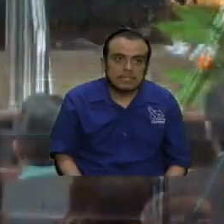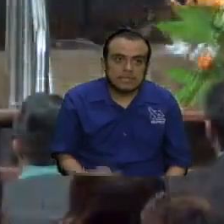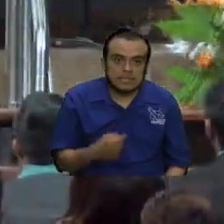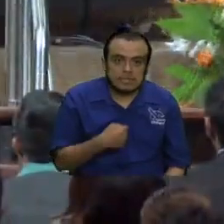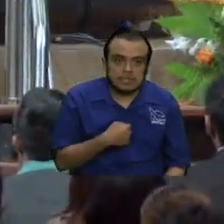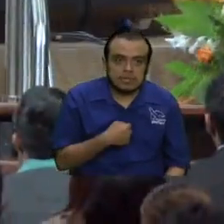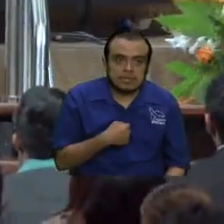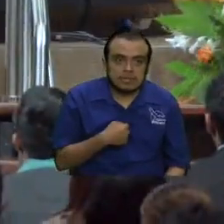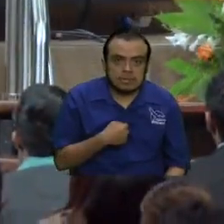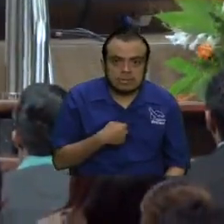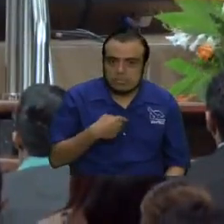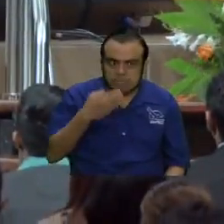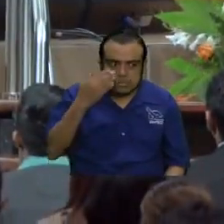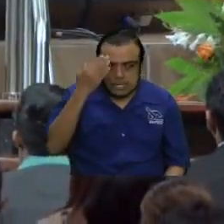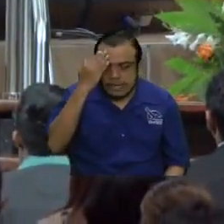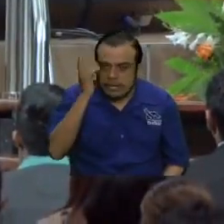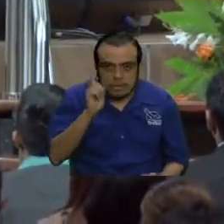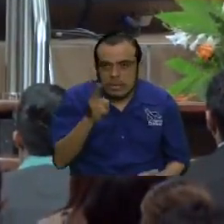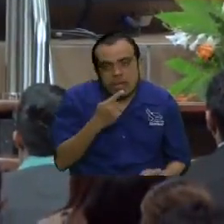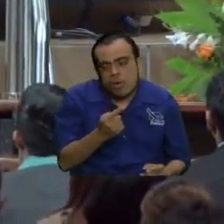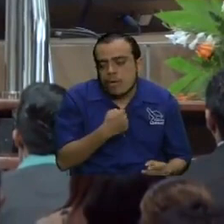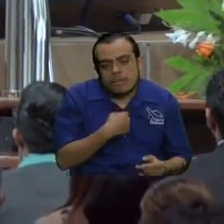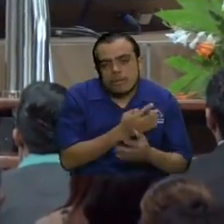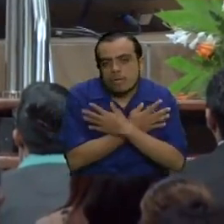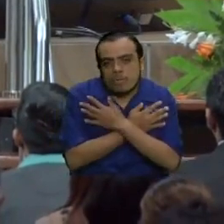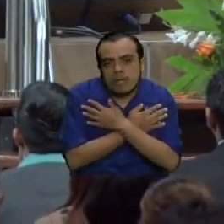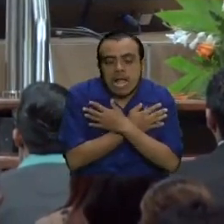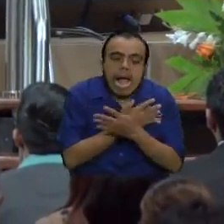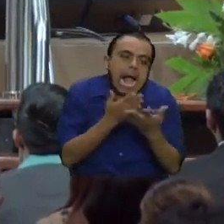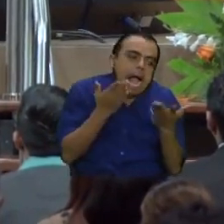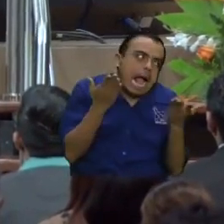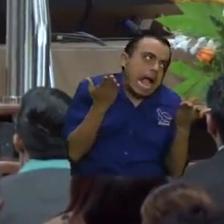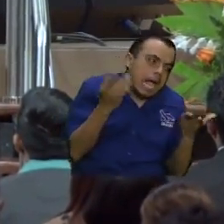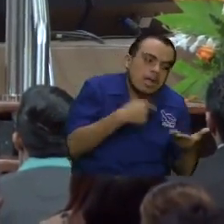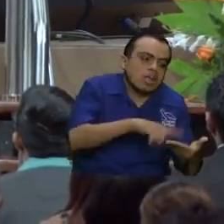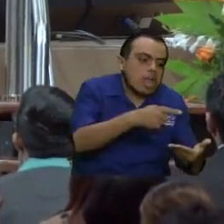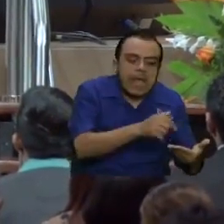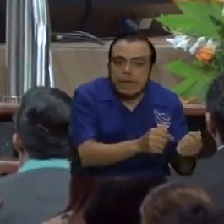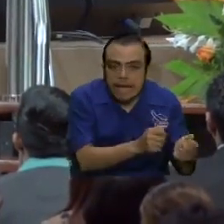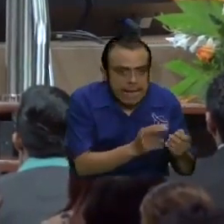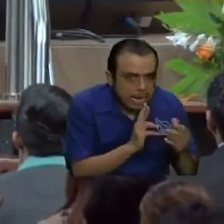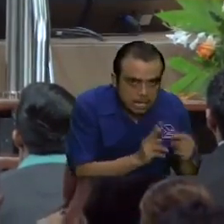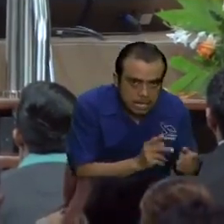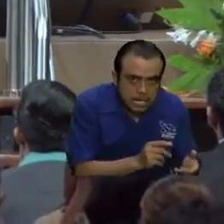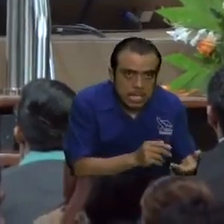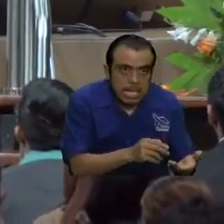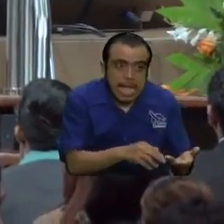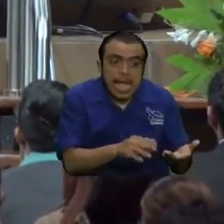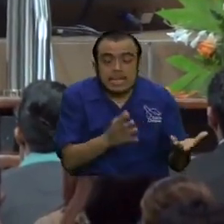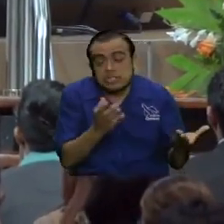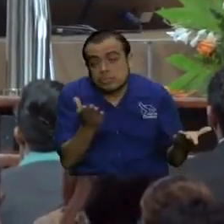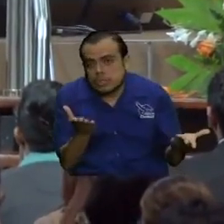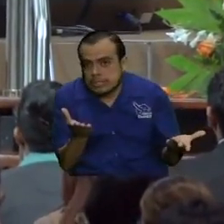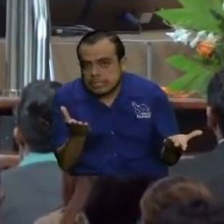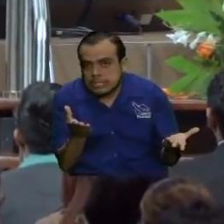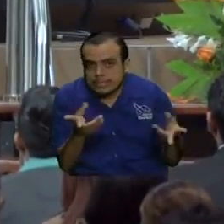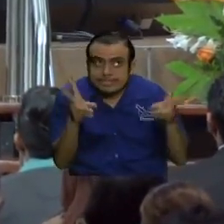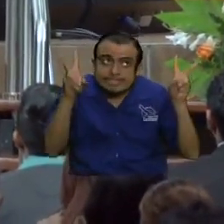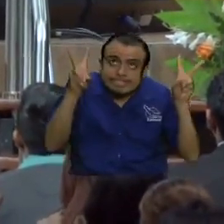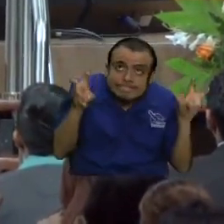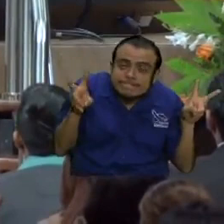cumpleaños gracias pero no es mi cumpleaños ah bueno entonces el supuesto cumpleaños de Jesús